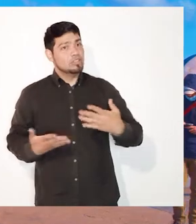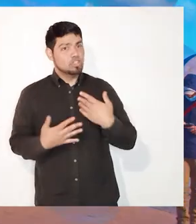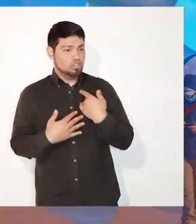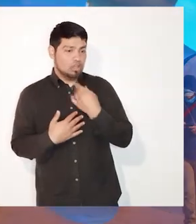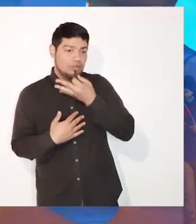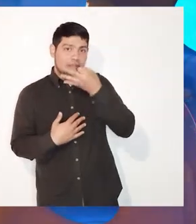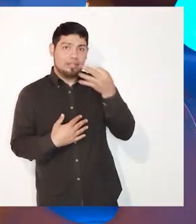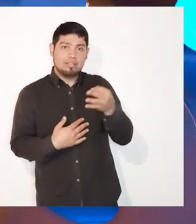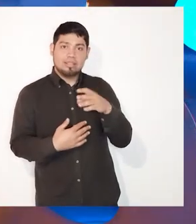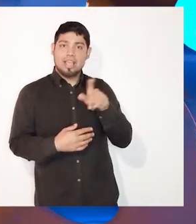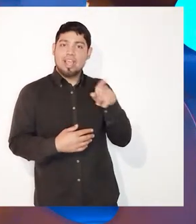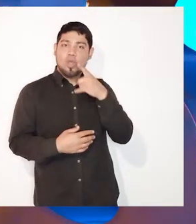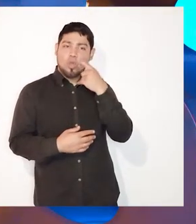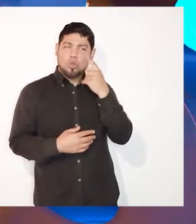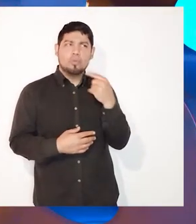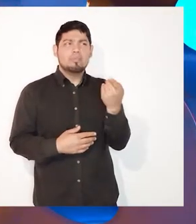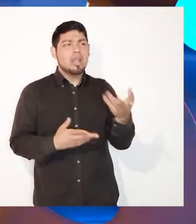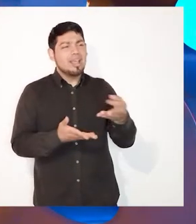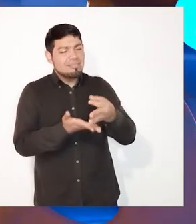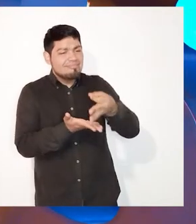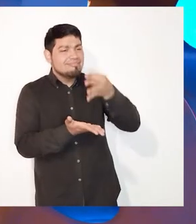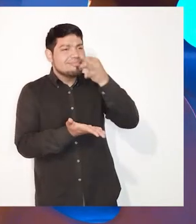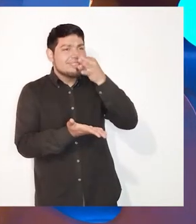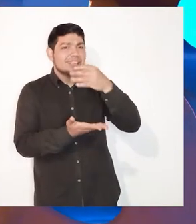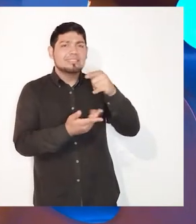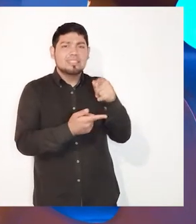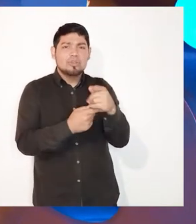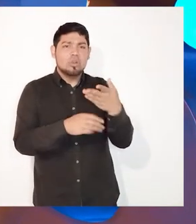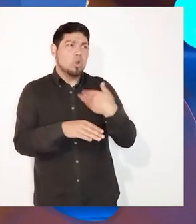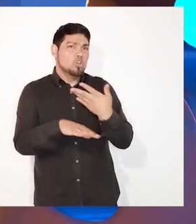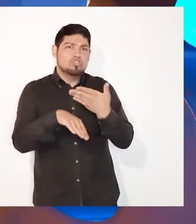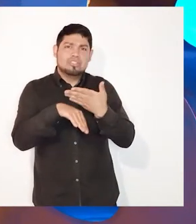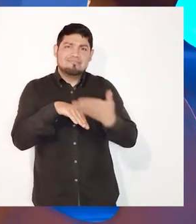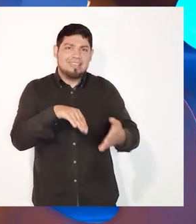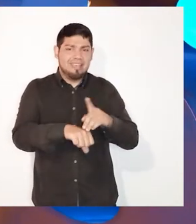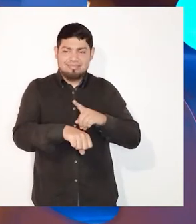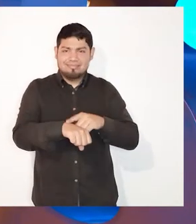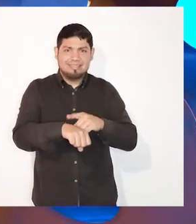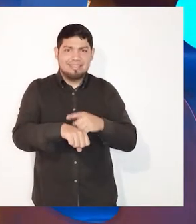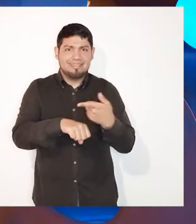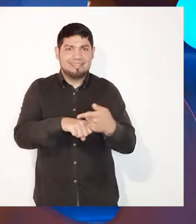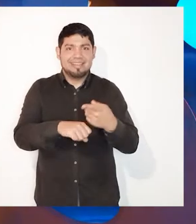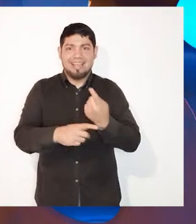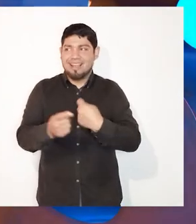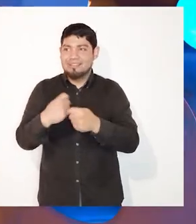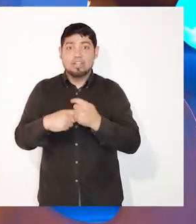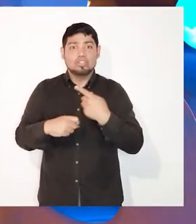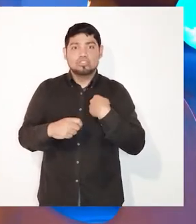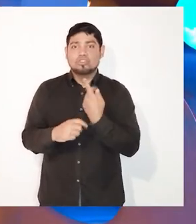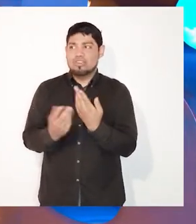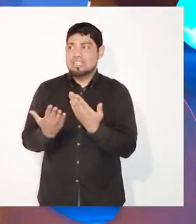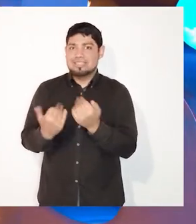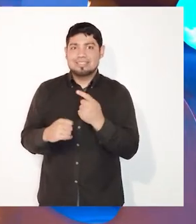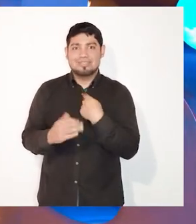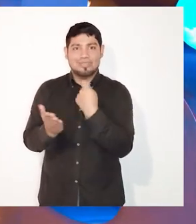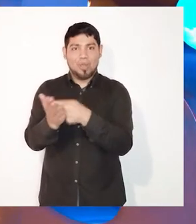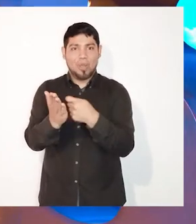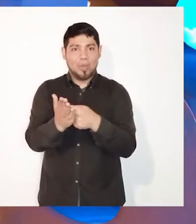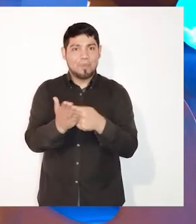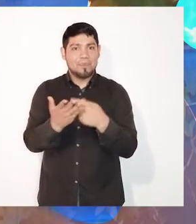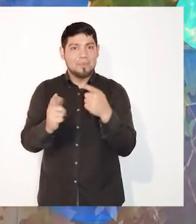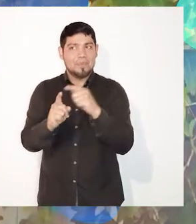Ann. Tengo que decirle a Alfred que me sirva el desayuno rápido. ¡Ay, Dios! Voy a llegar tarde a la subasta.